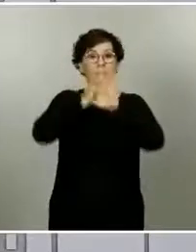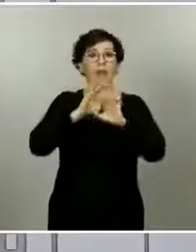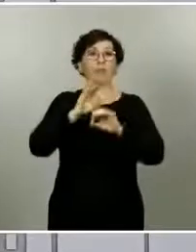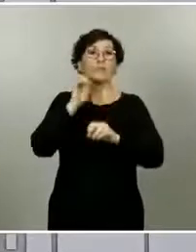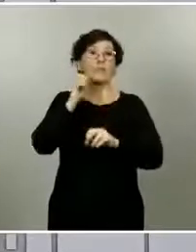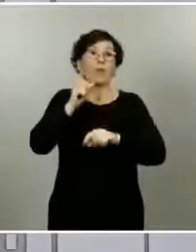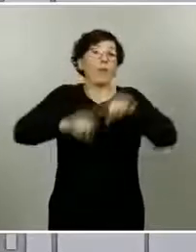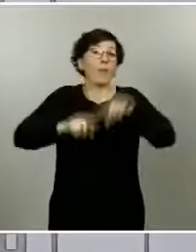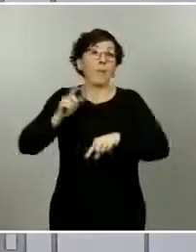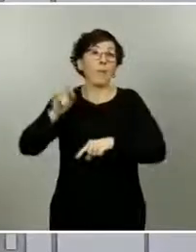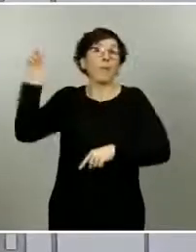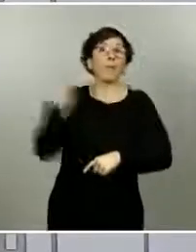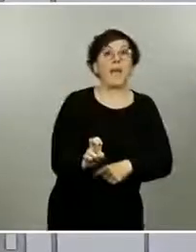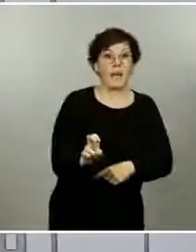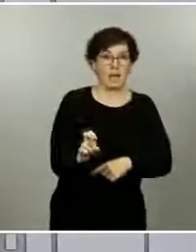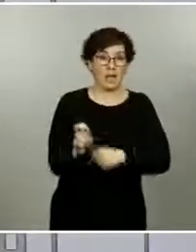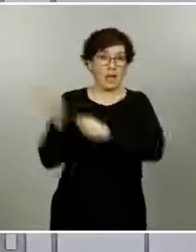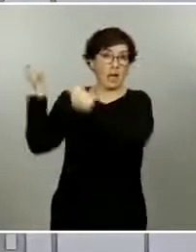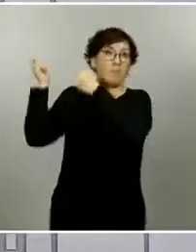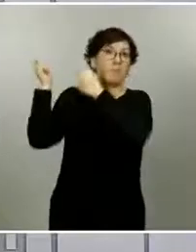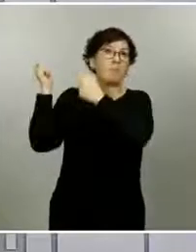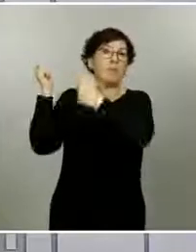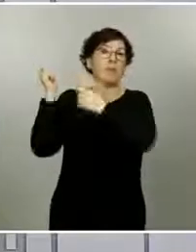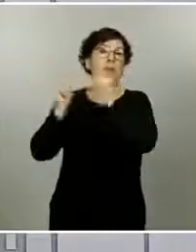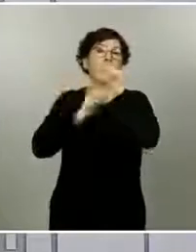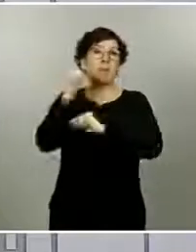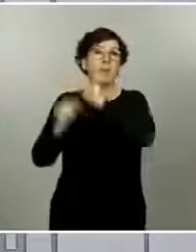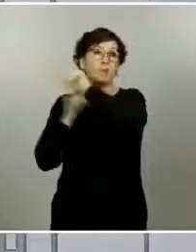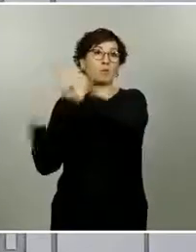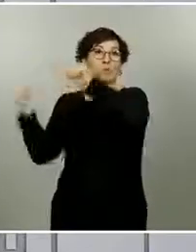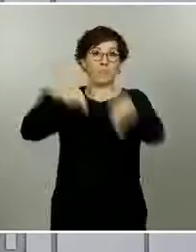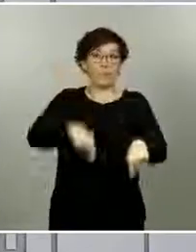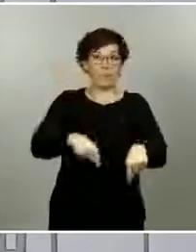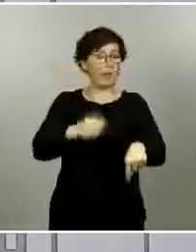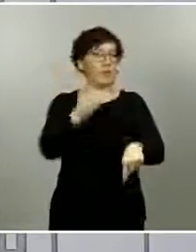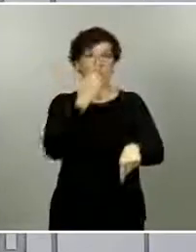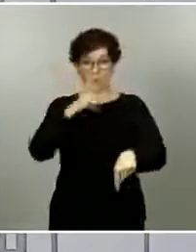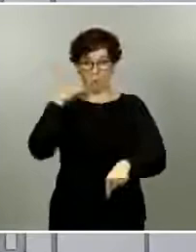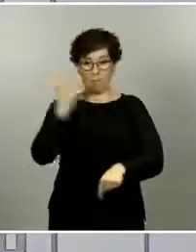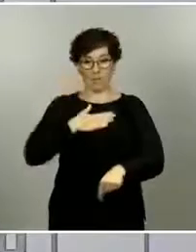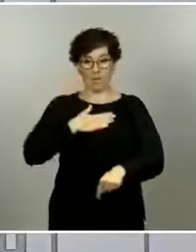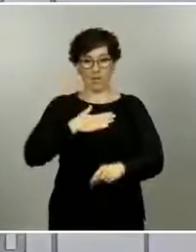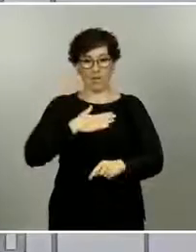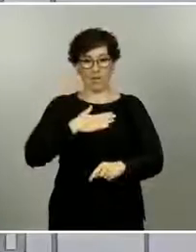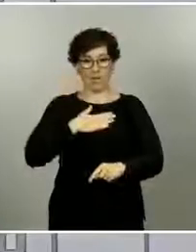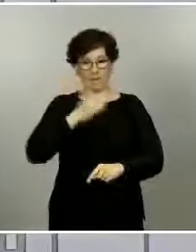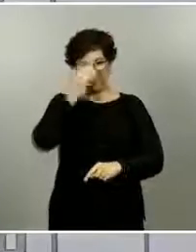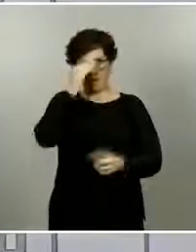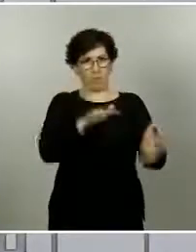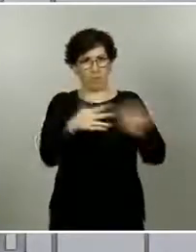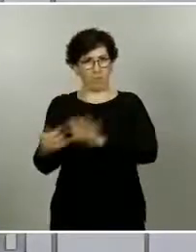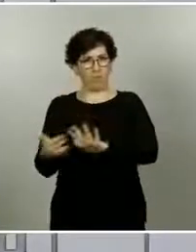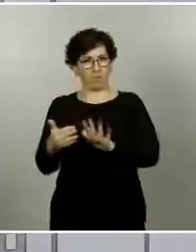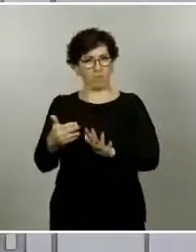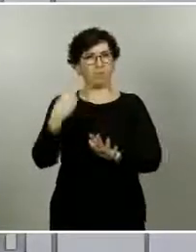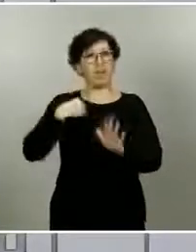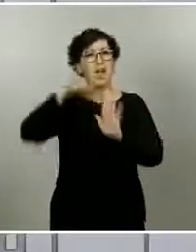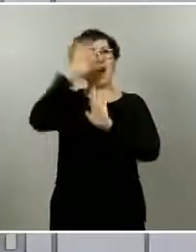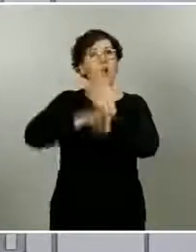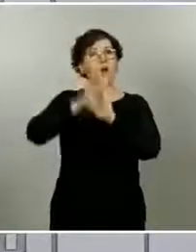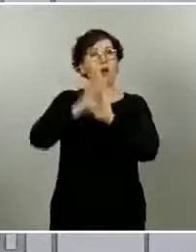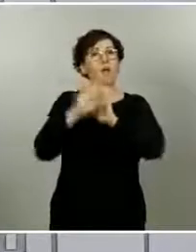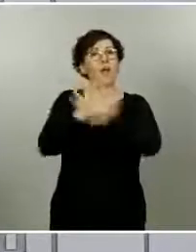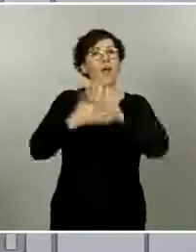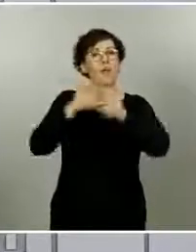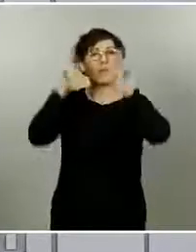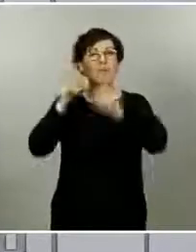acciones ahí son otras, son de otra manera. Ya se han empezado a implementar, si no me equivoco, mañana entra en vigor la orden relacionada con los viajes